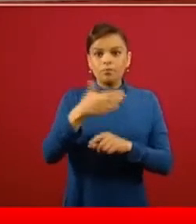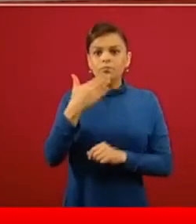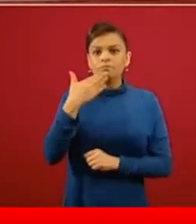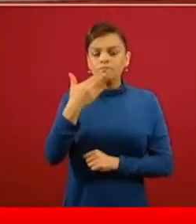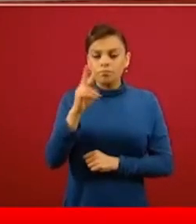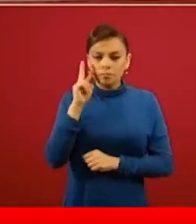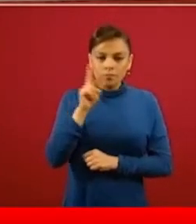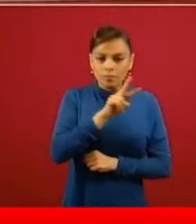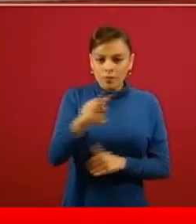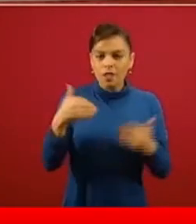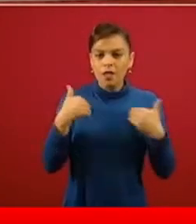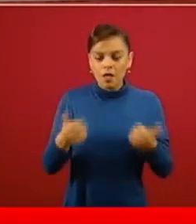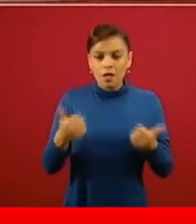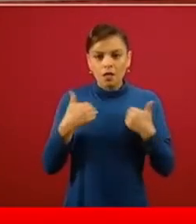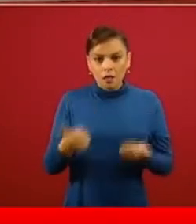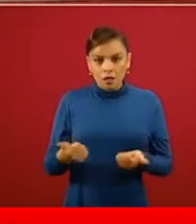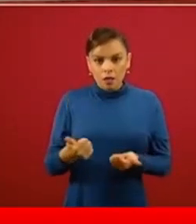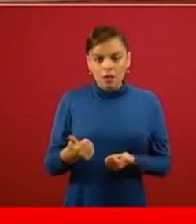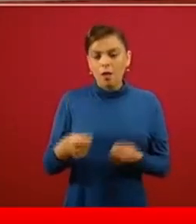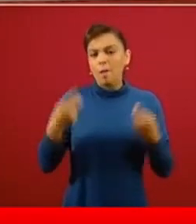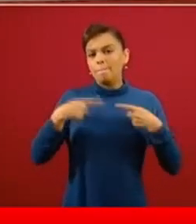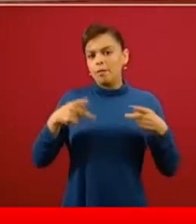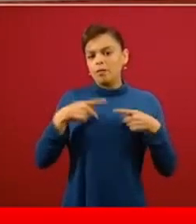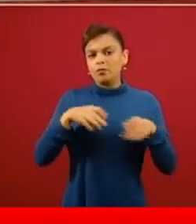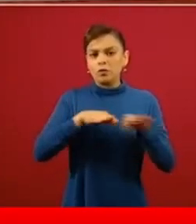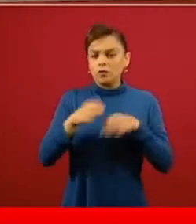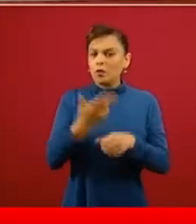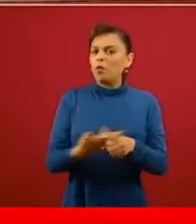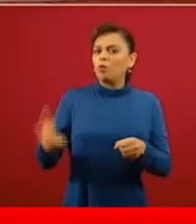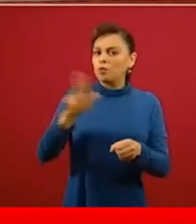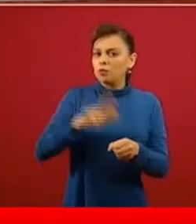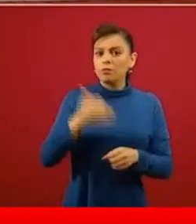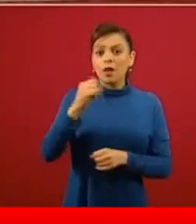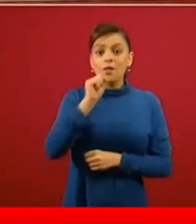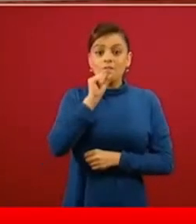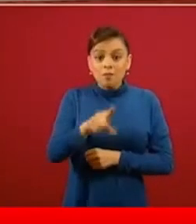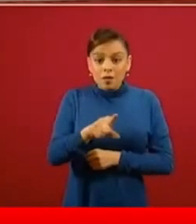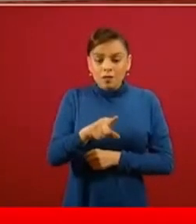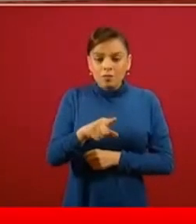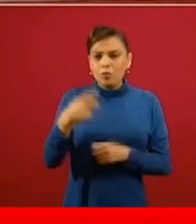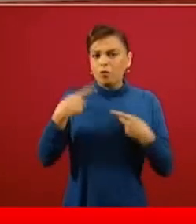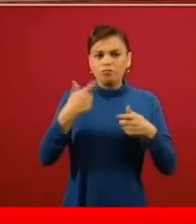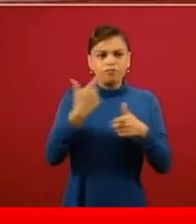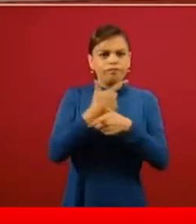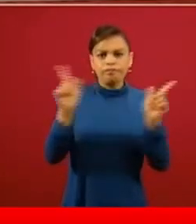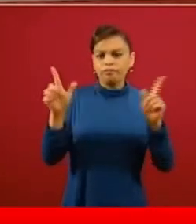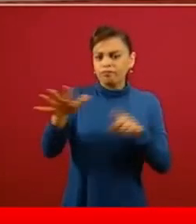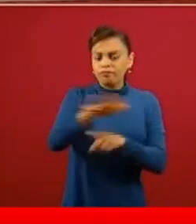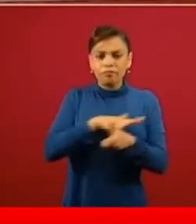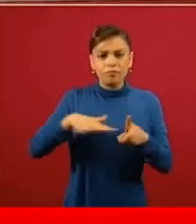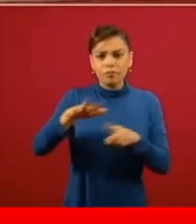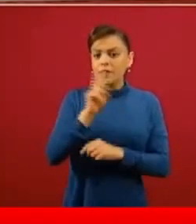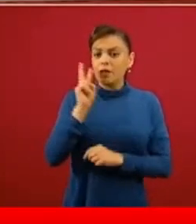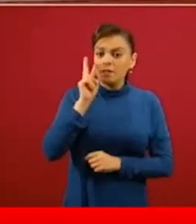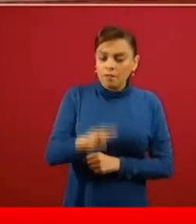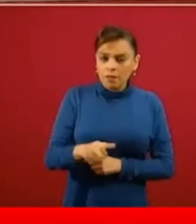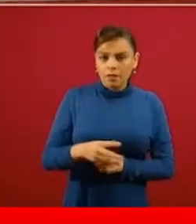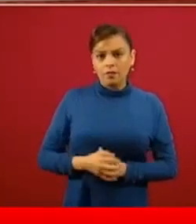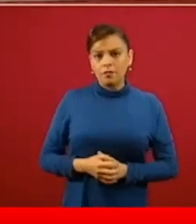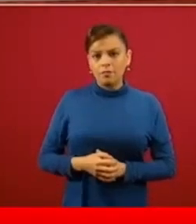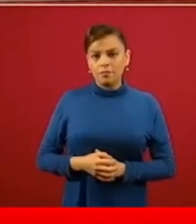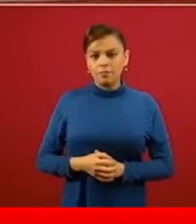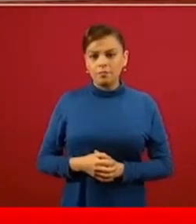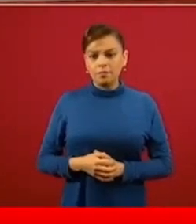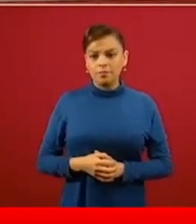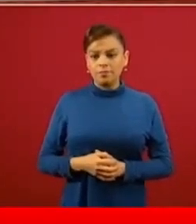salud y otros, y también para asesoría del público. Entonces, aquí pueden ver ustedes, ha